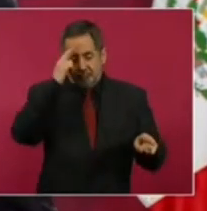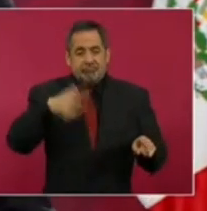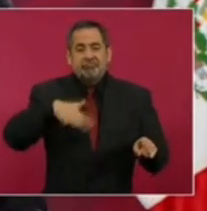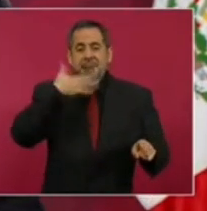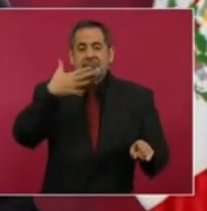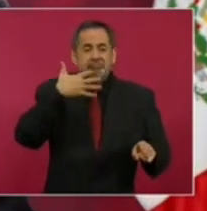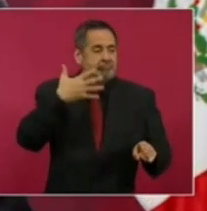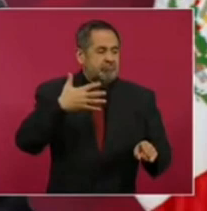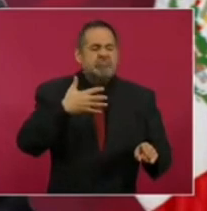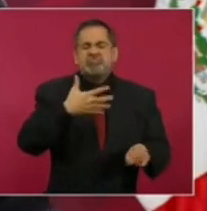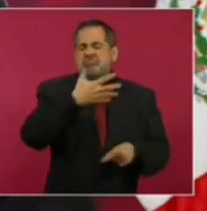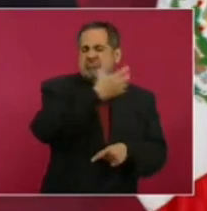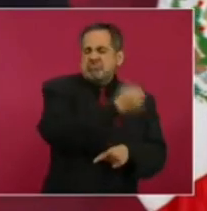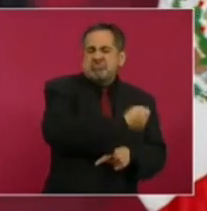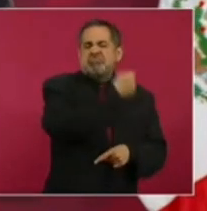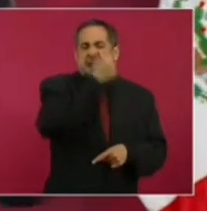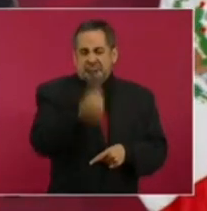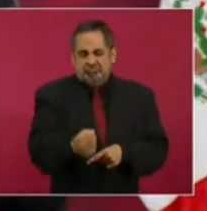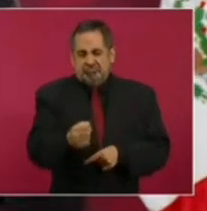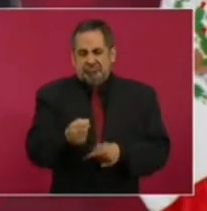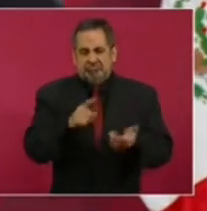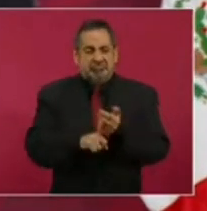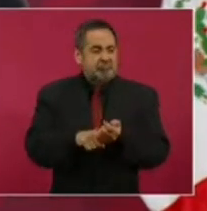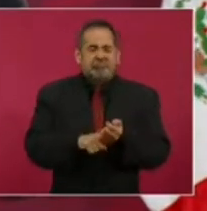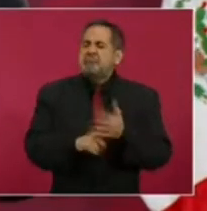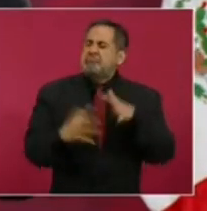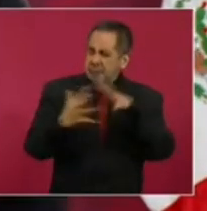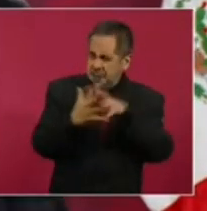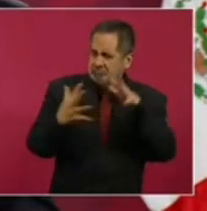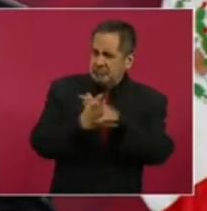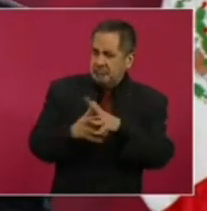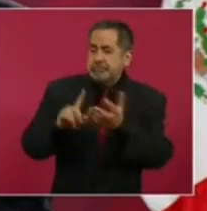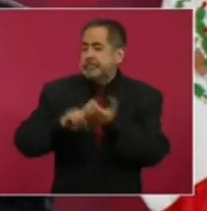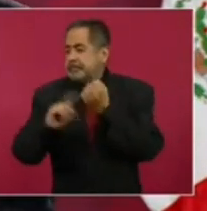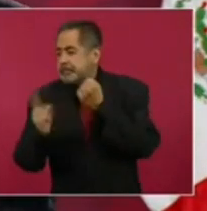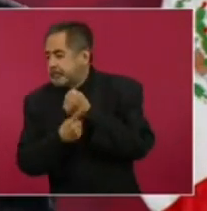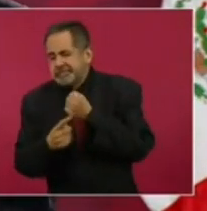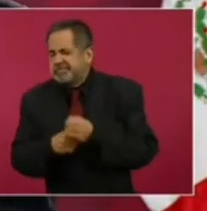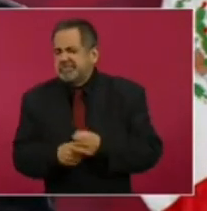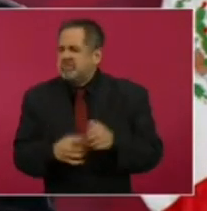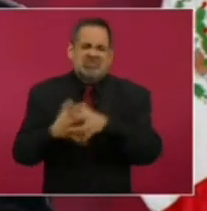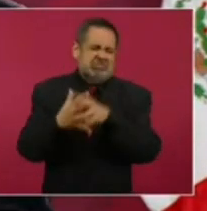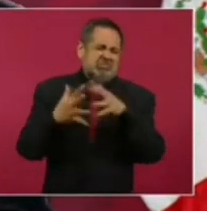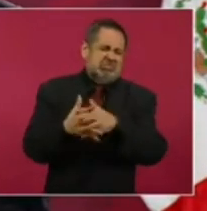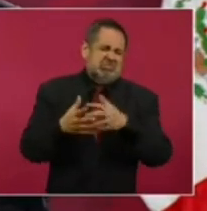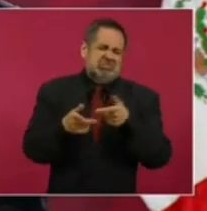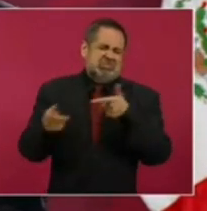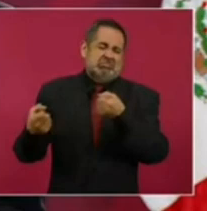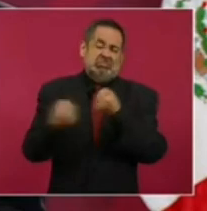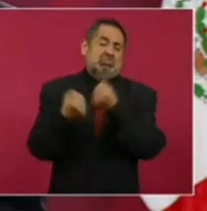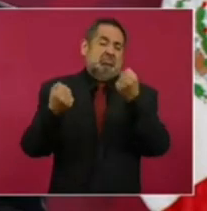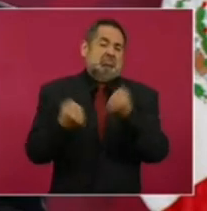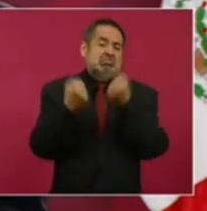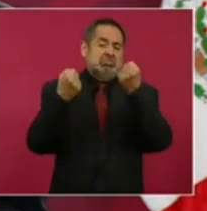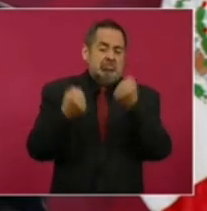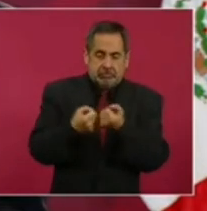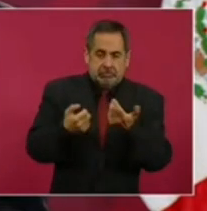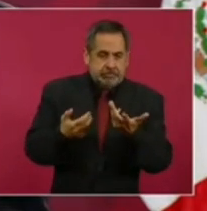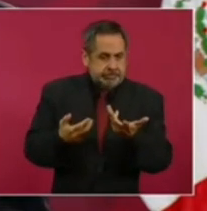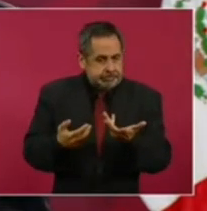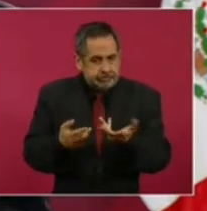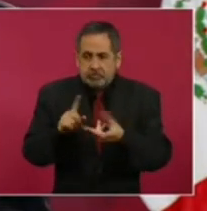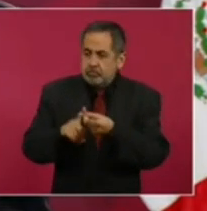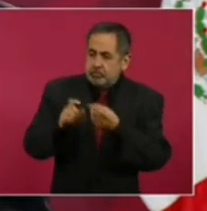fraude, que declaró la guerra, que no atendió las causas, de la inseguridad, de la violencia?